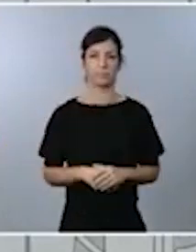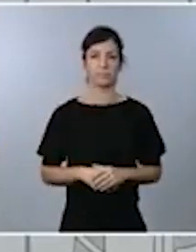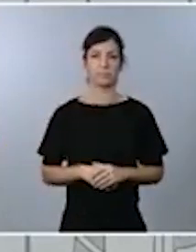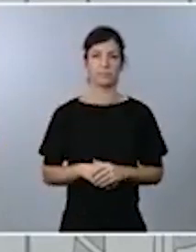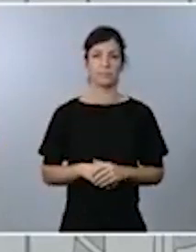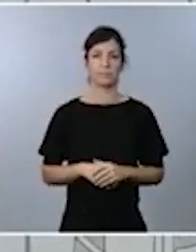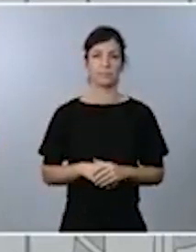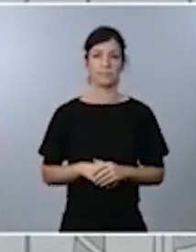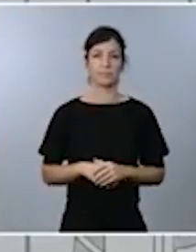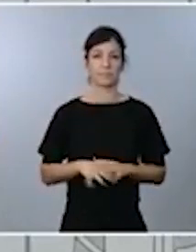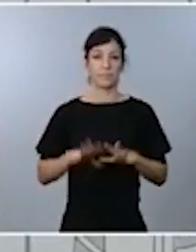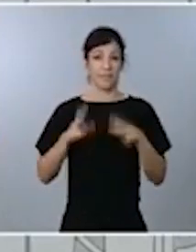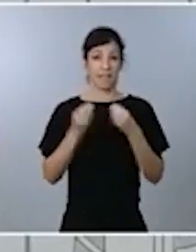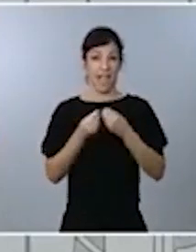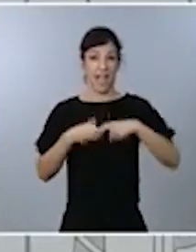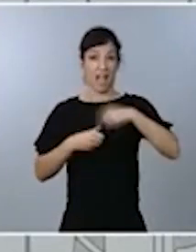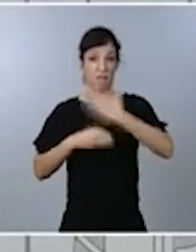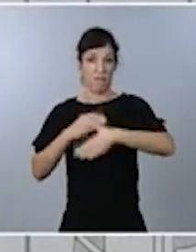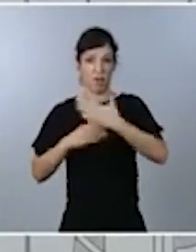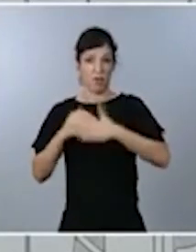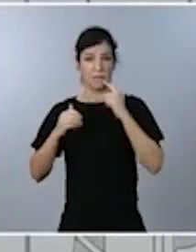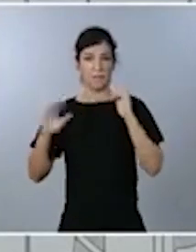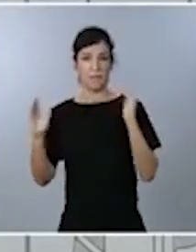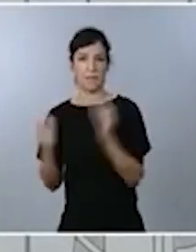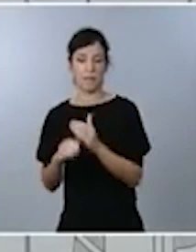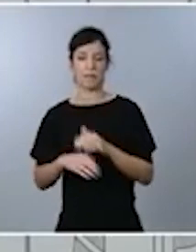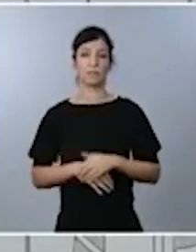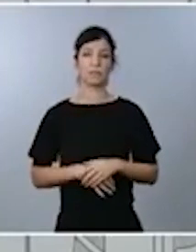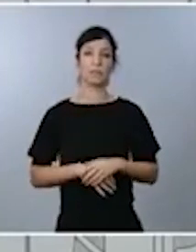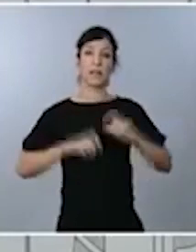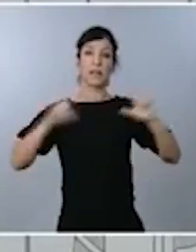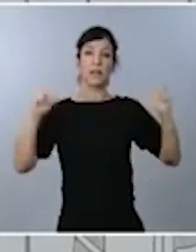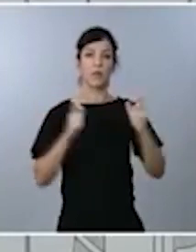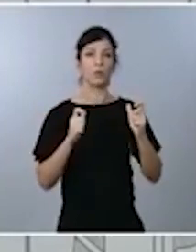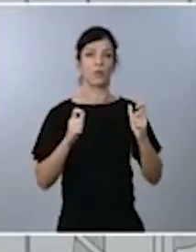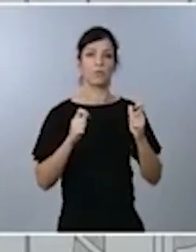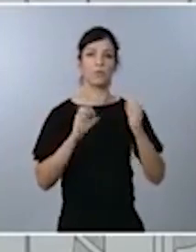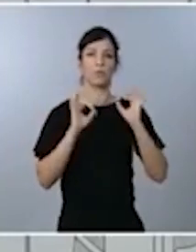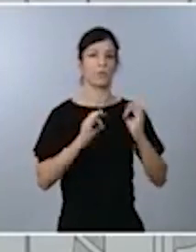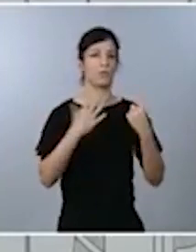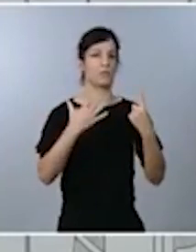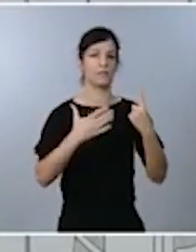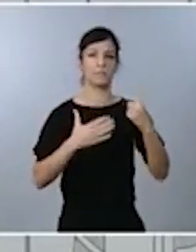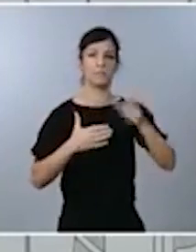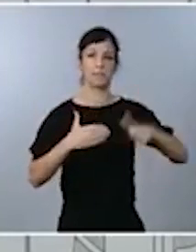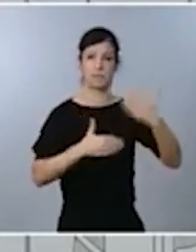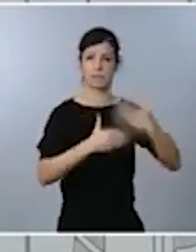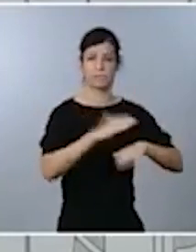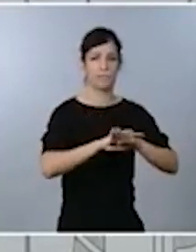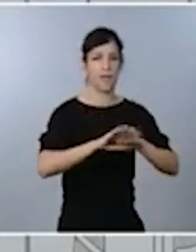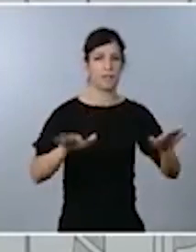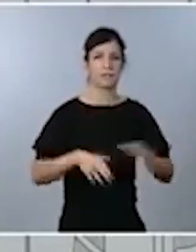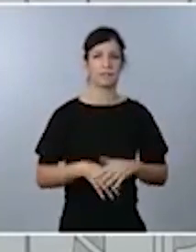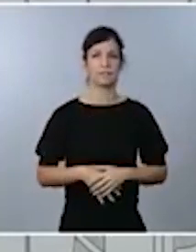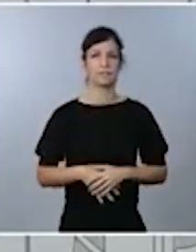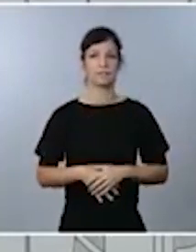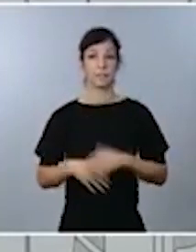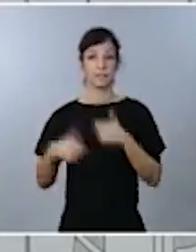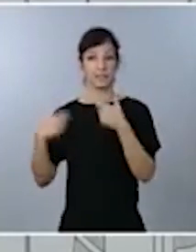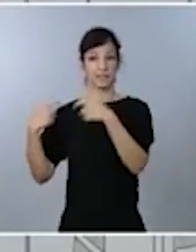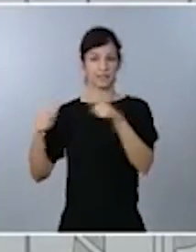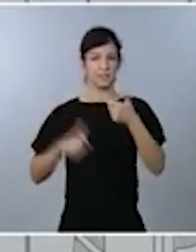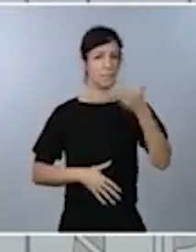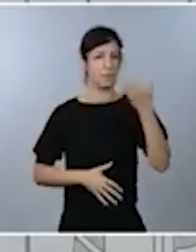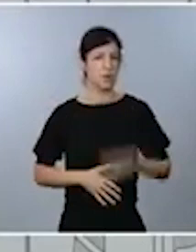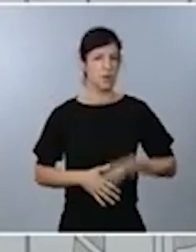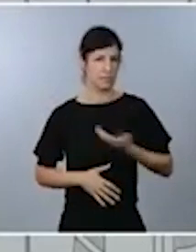estamos viendo, la limitación también de reuniones hasta seis personas, la reducción de horarios en sectores muy importantes en nuestro país, como la hostelería